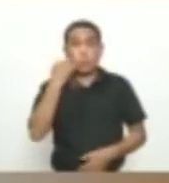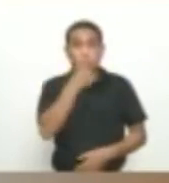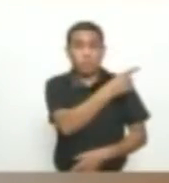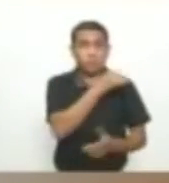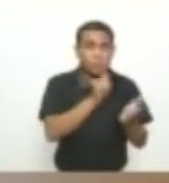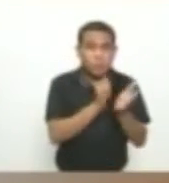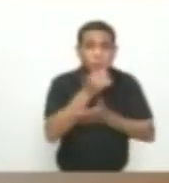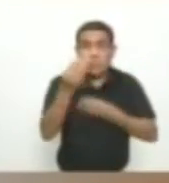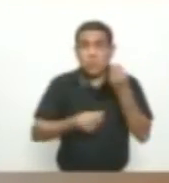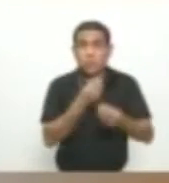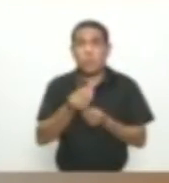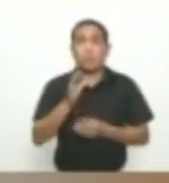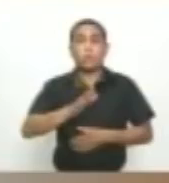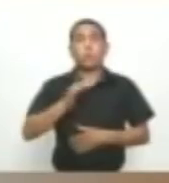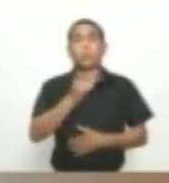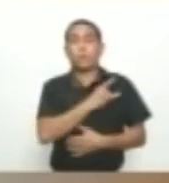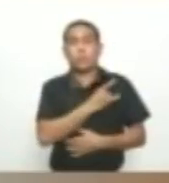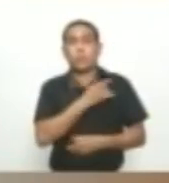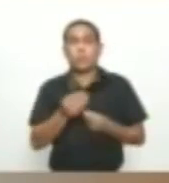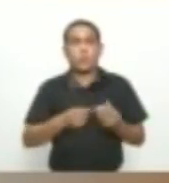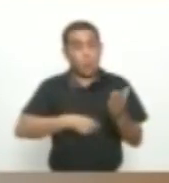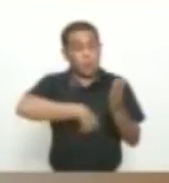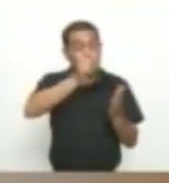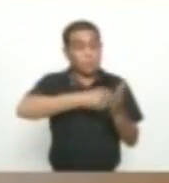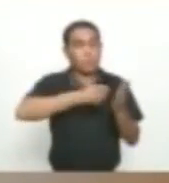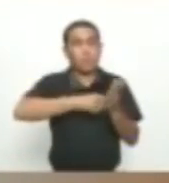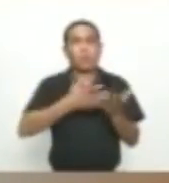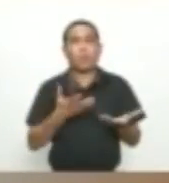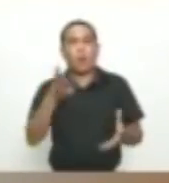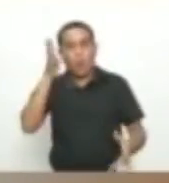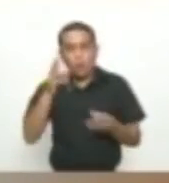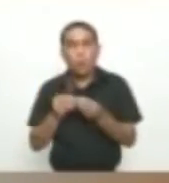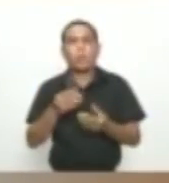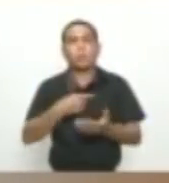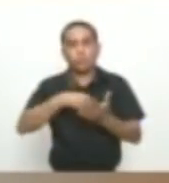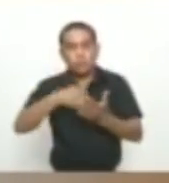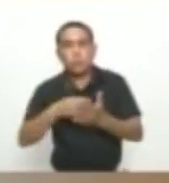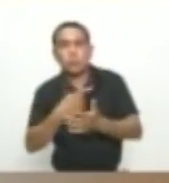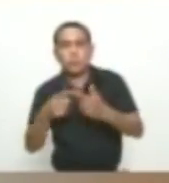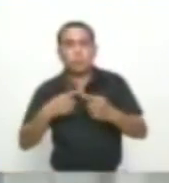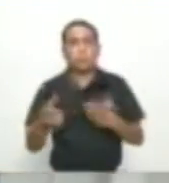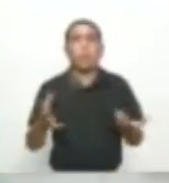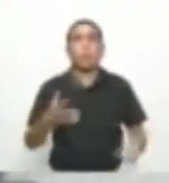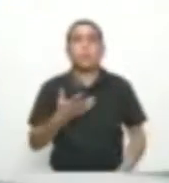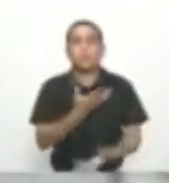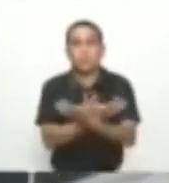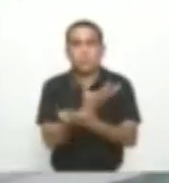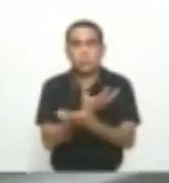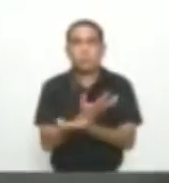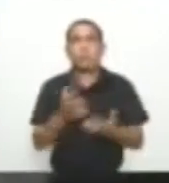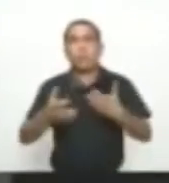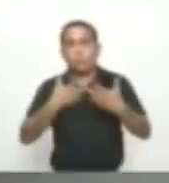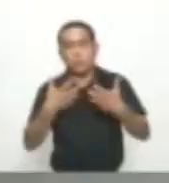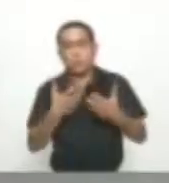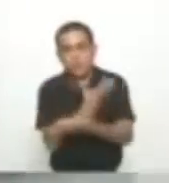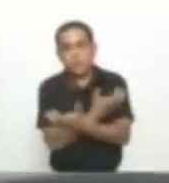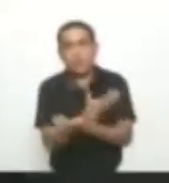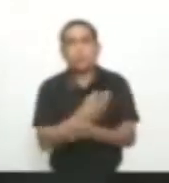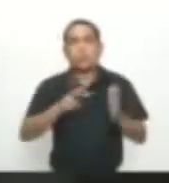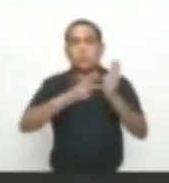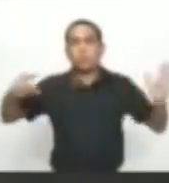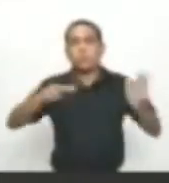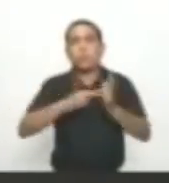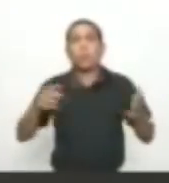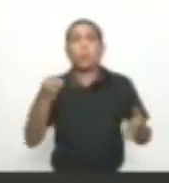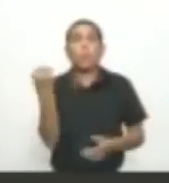representante Legal De la Unicinú Habría firmado Contratos Y convenios De ciencia Y tecnología Con la gobernación De Córdoba Por valor